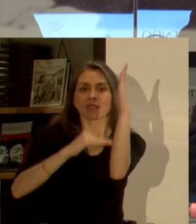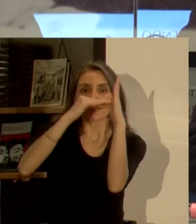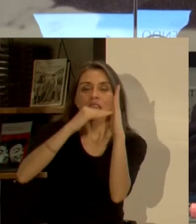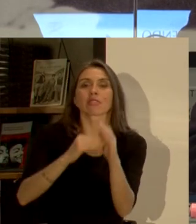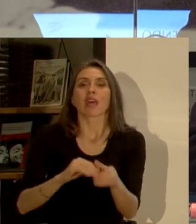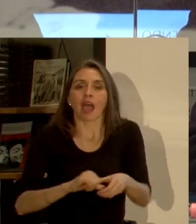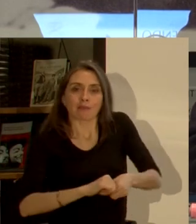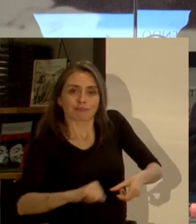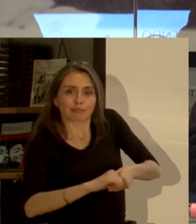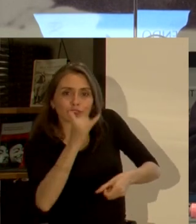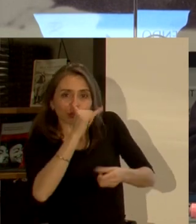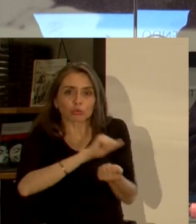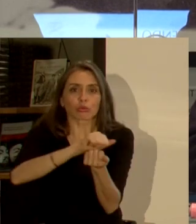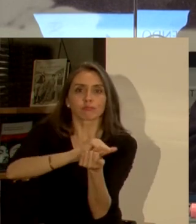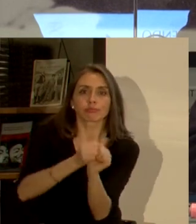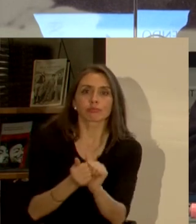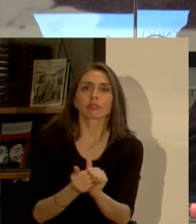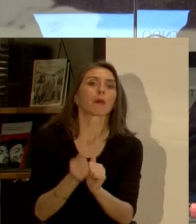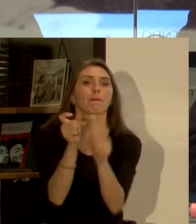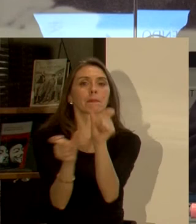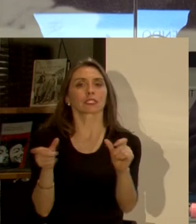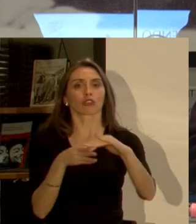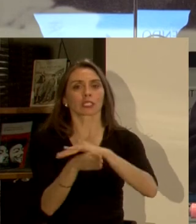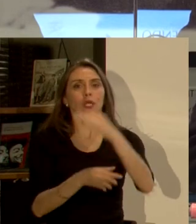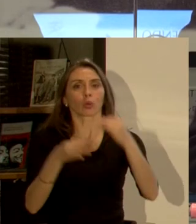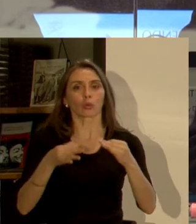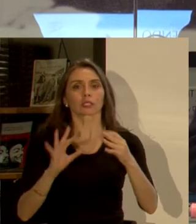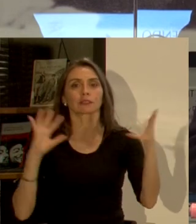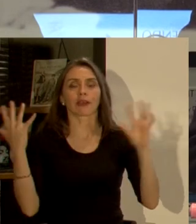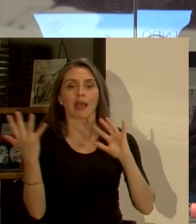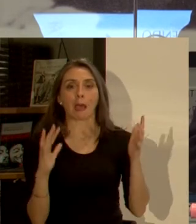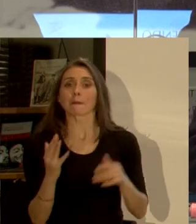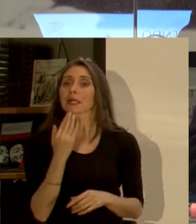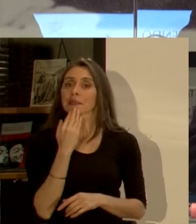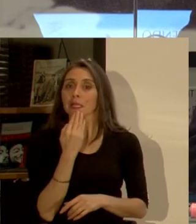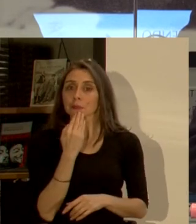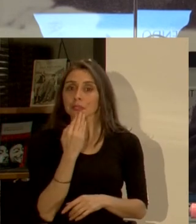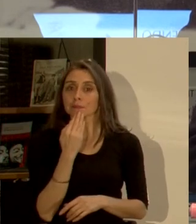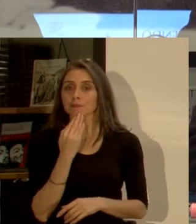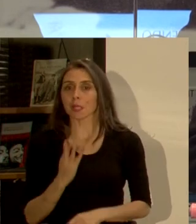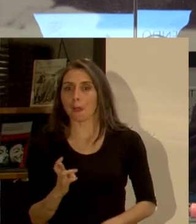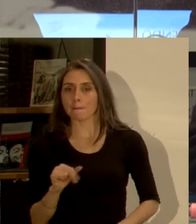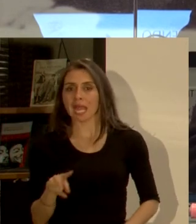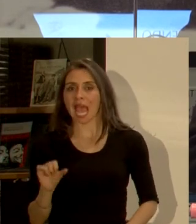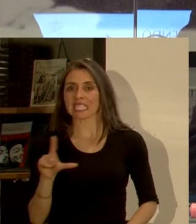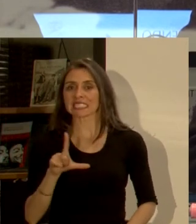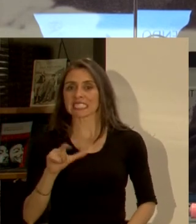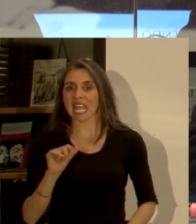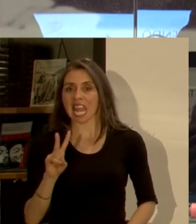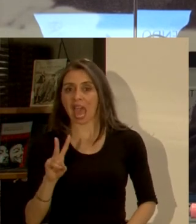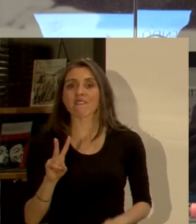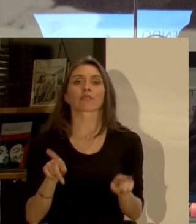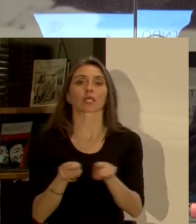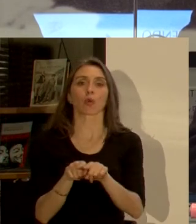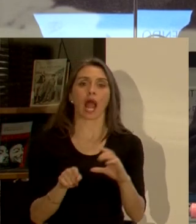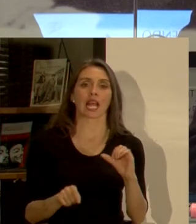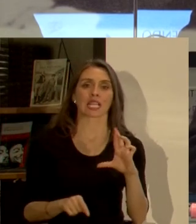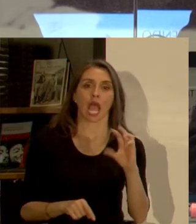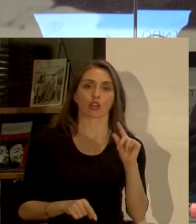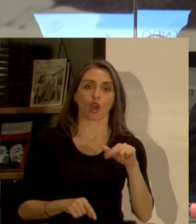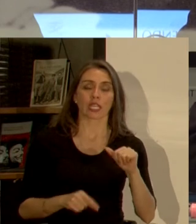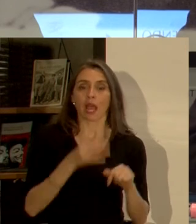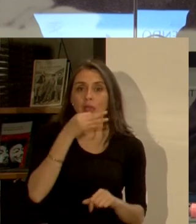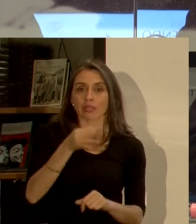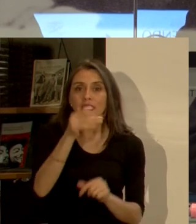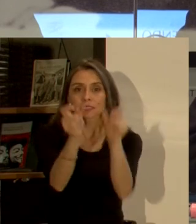aguas el acceso a la justicia el medio ambiente y también Branislav al igual que Carolina hace énfasis